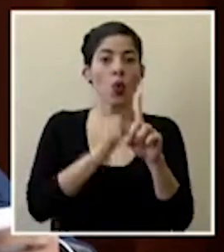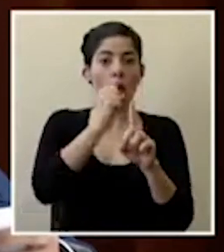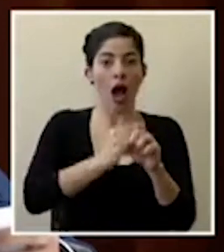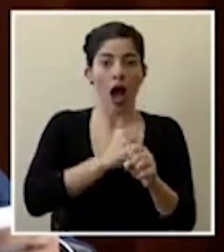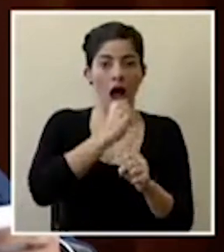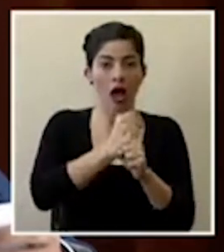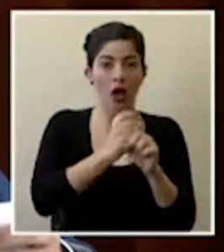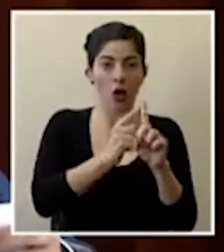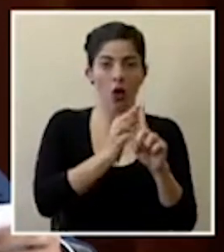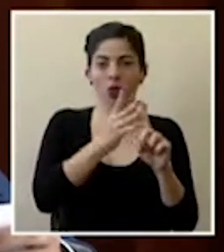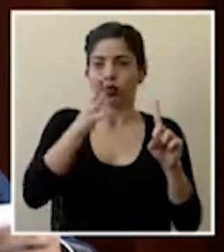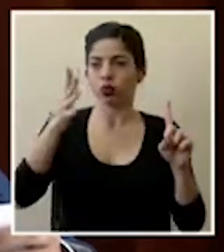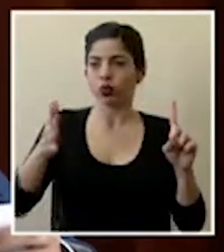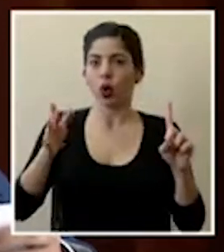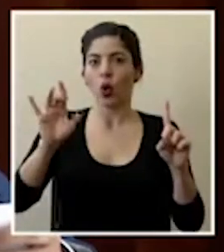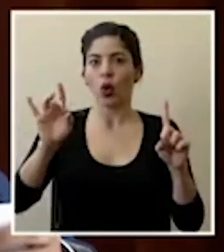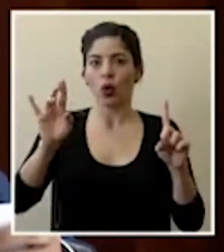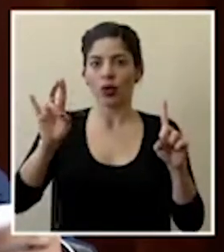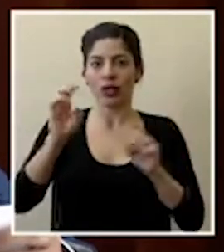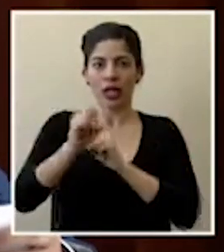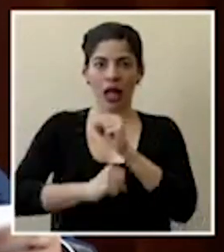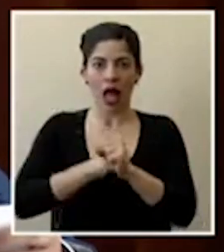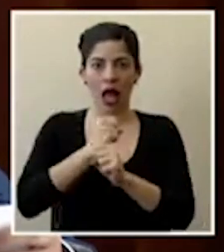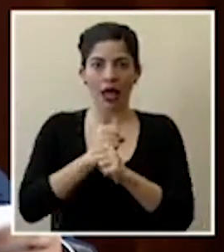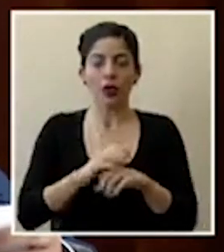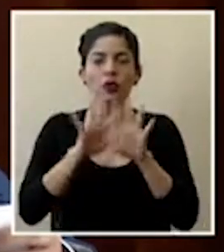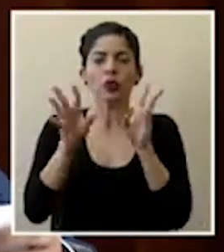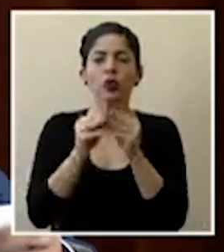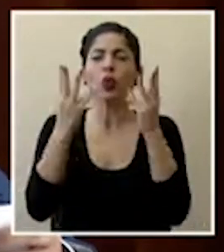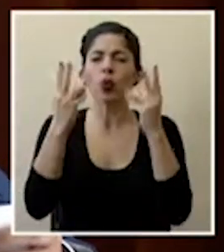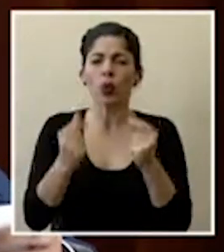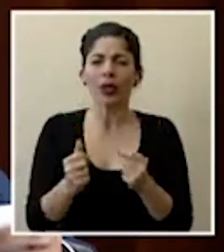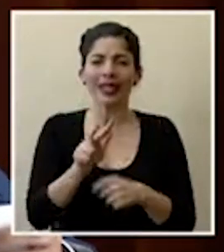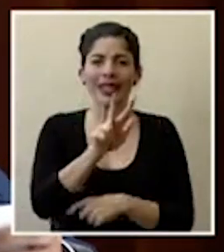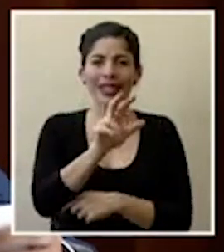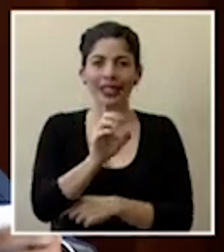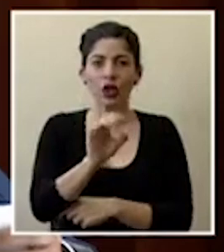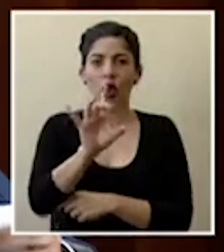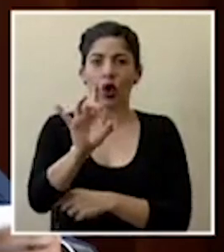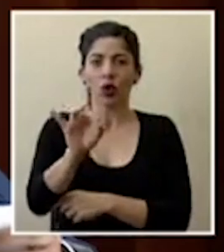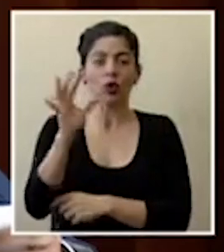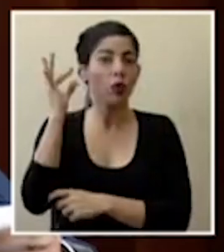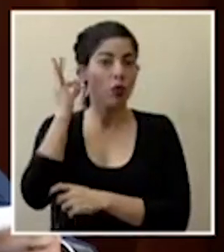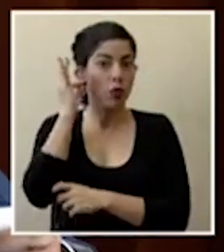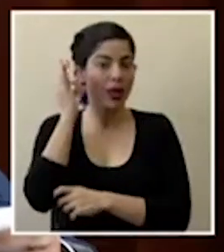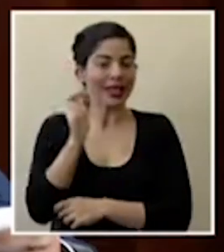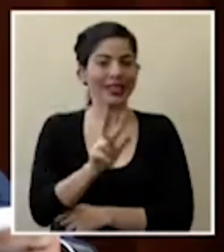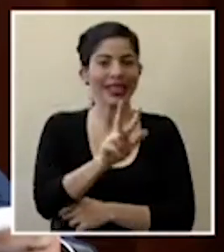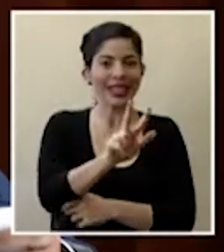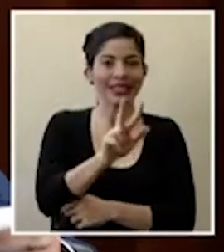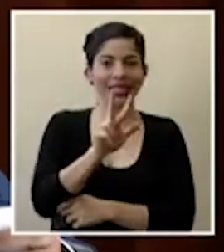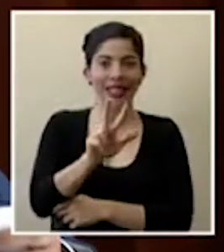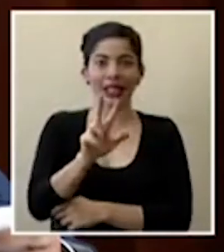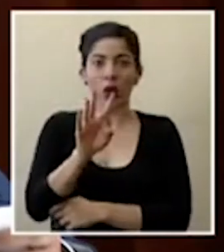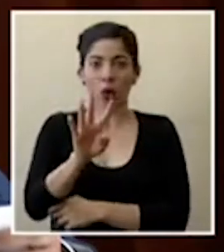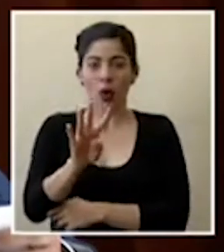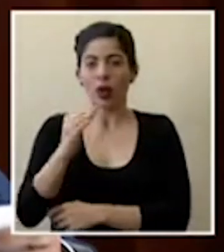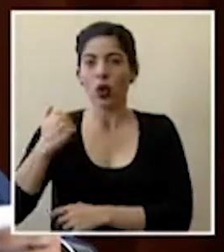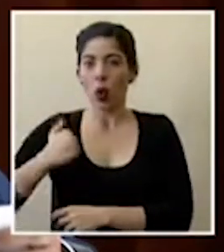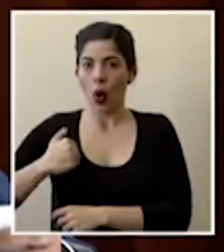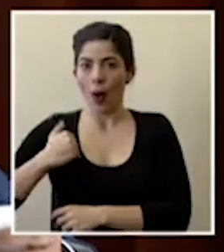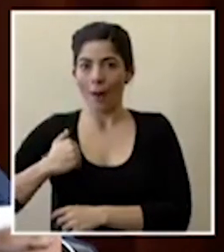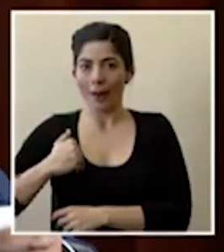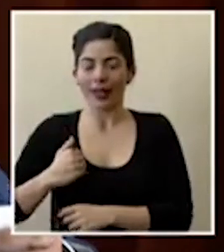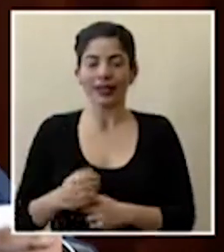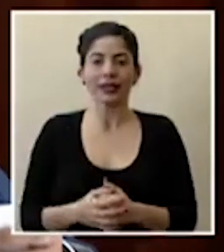de edad hasta los 87 años son 308 mujeres y 334 hombres